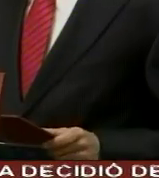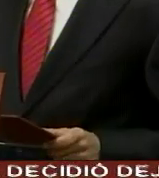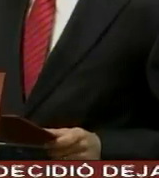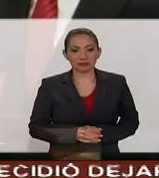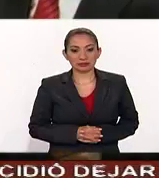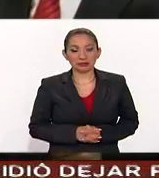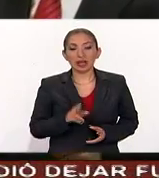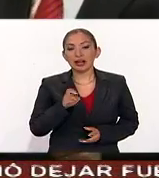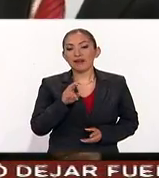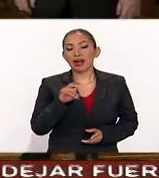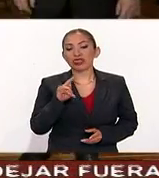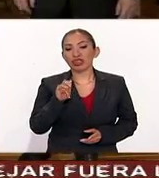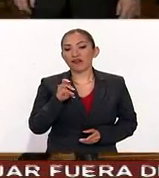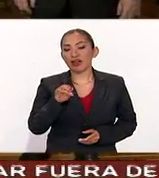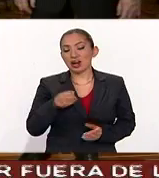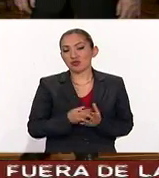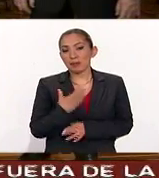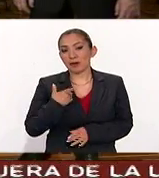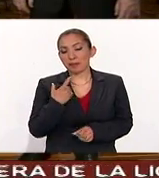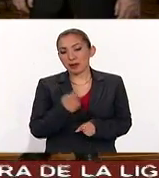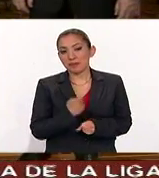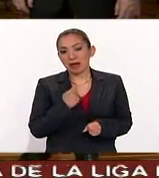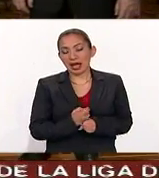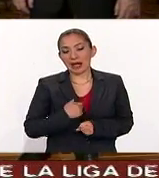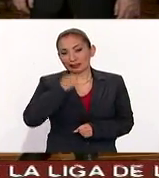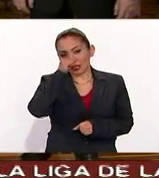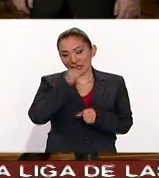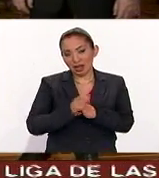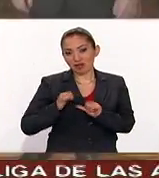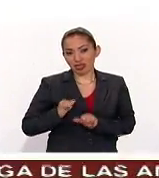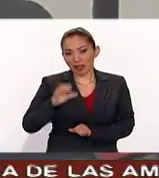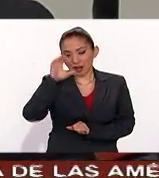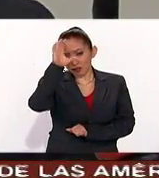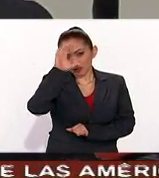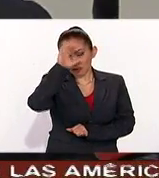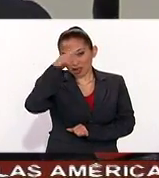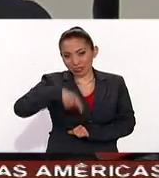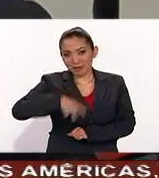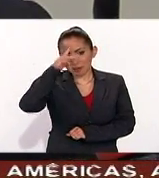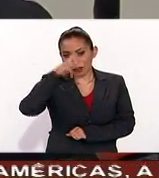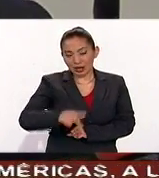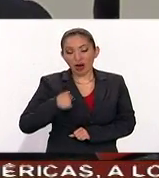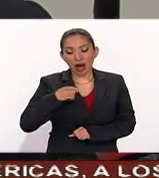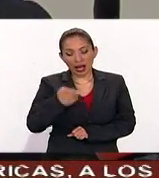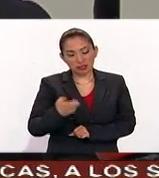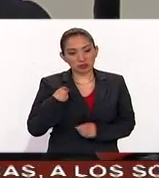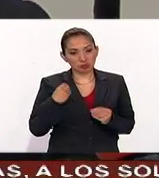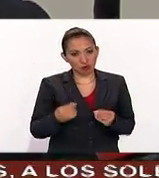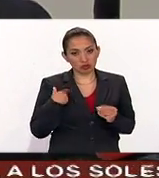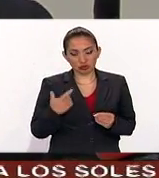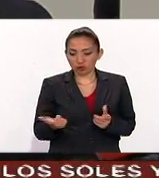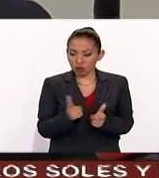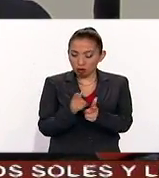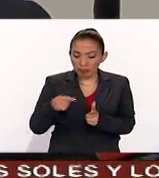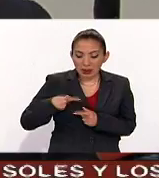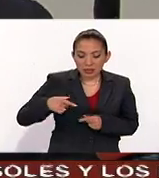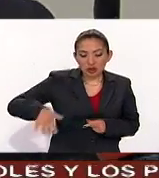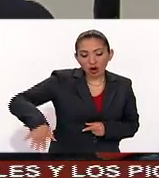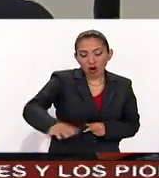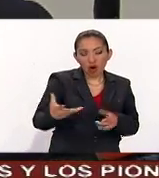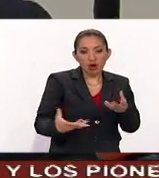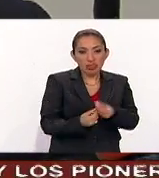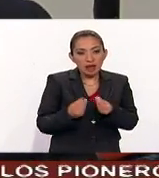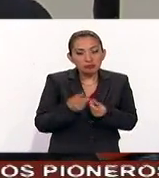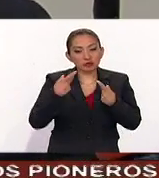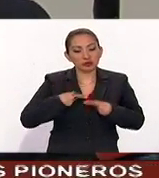Rafael Tobari de Teresa es el primer secretario de Cultura de México esto es la suma de muchas generaciones es la suma de